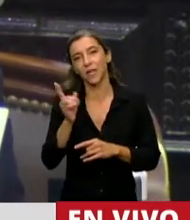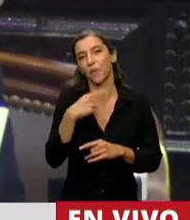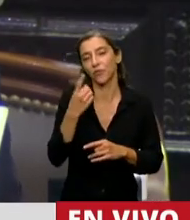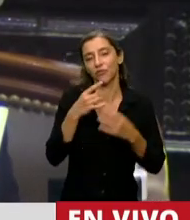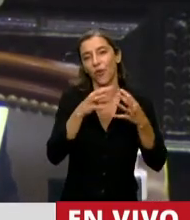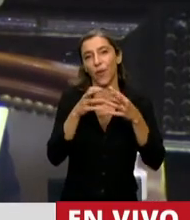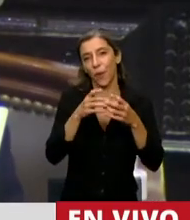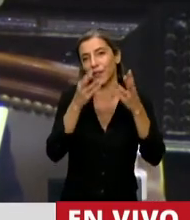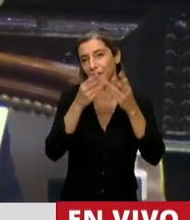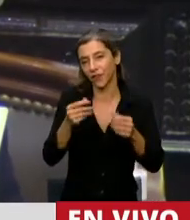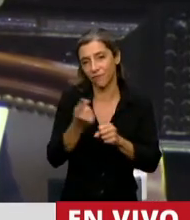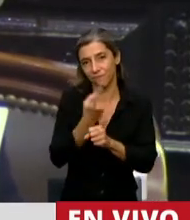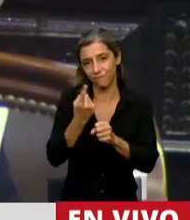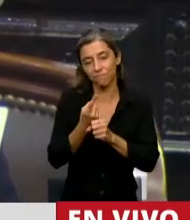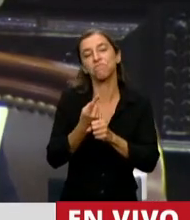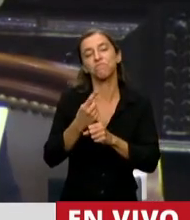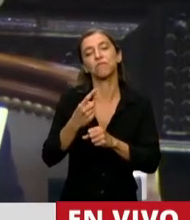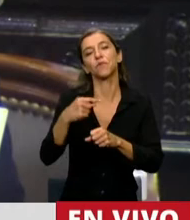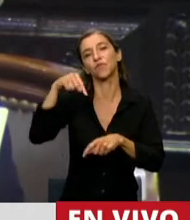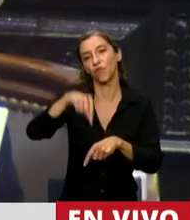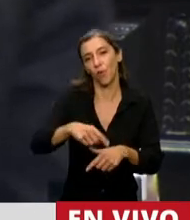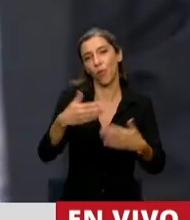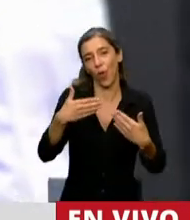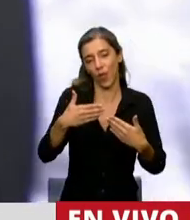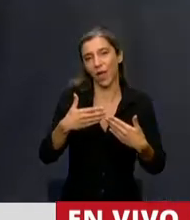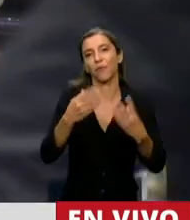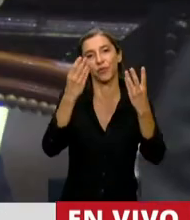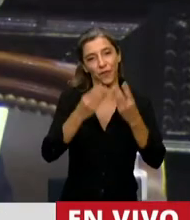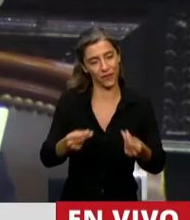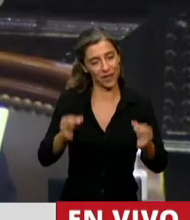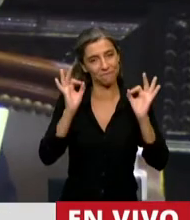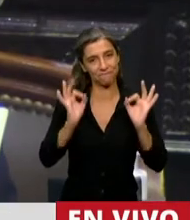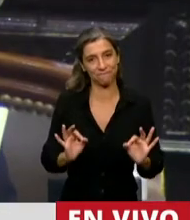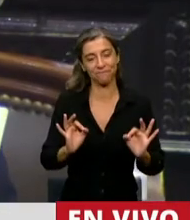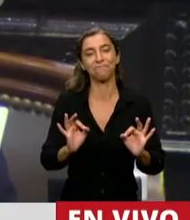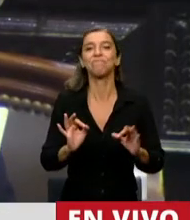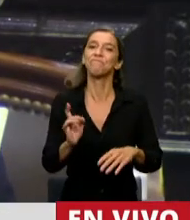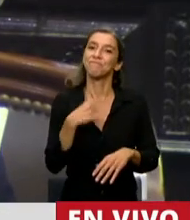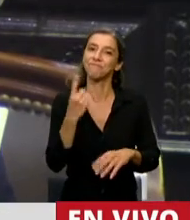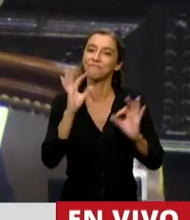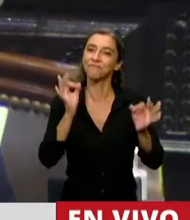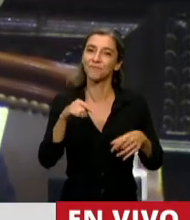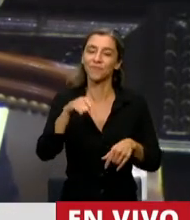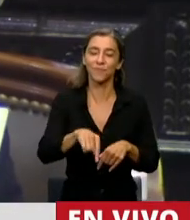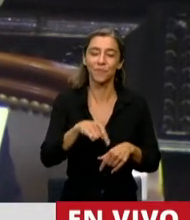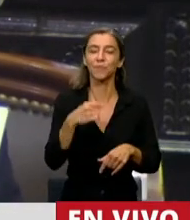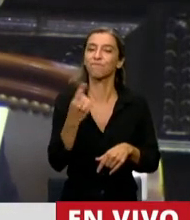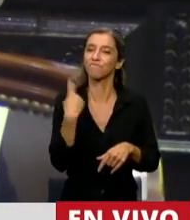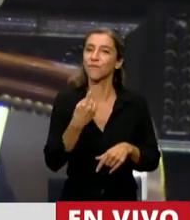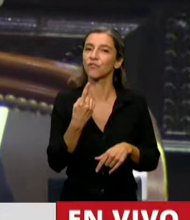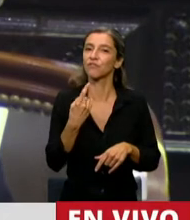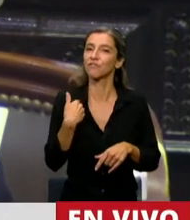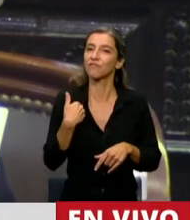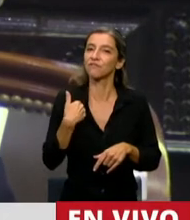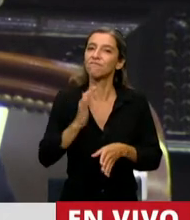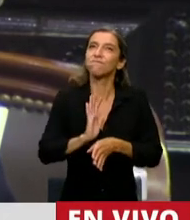hoy podemos estar saldando esto, que es una expectativa muy importante de todo el sistema científico en su